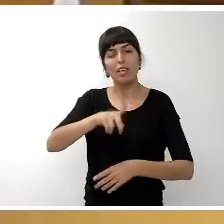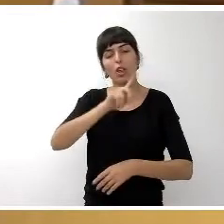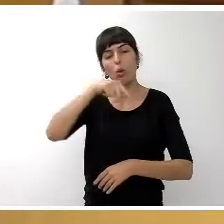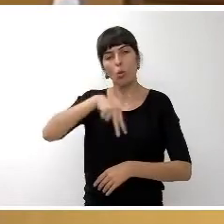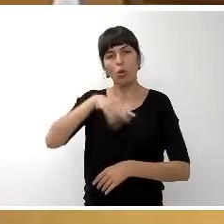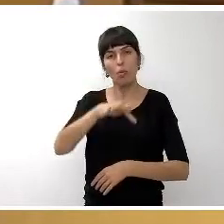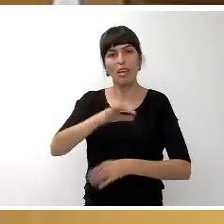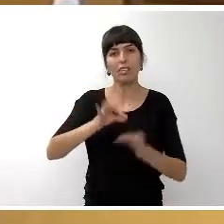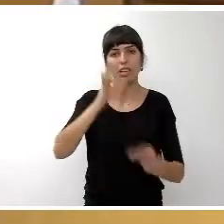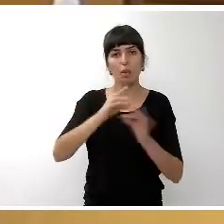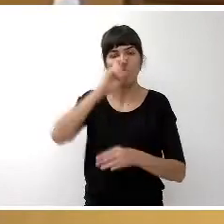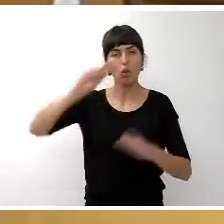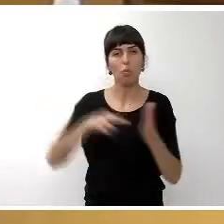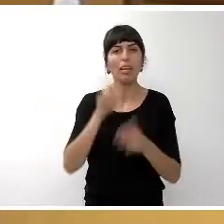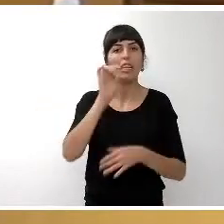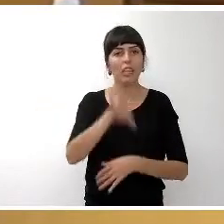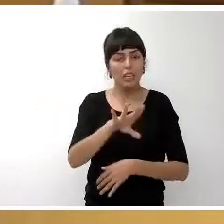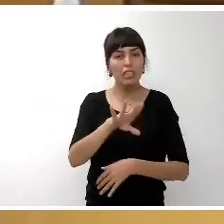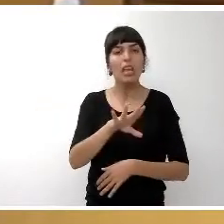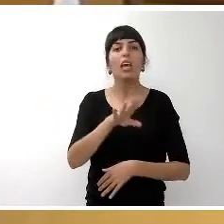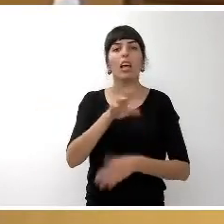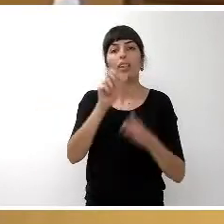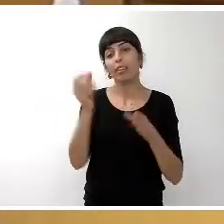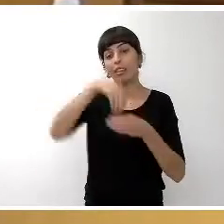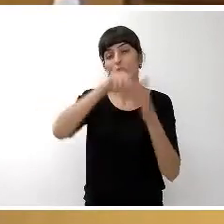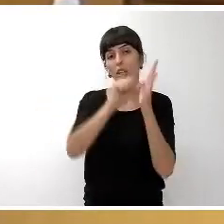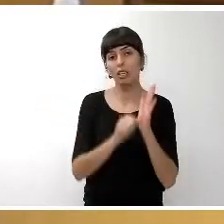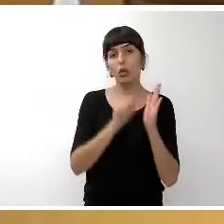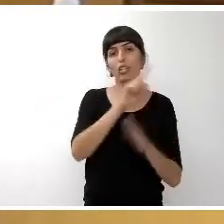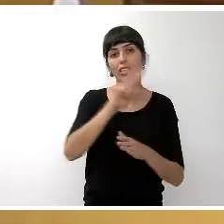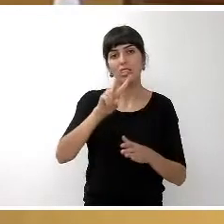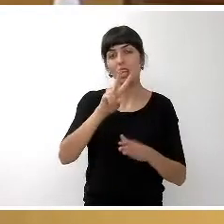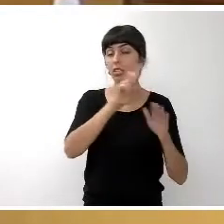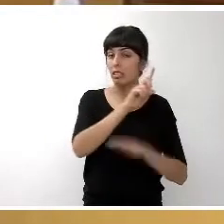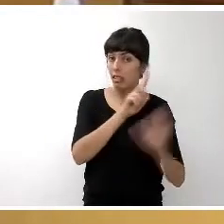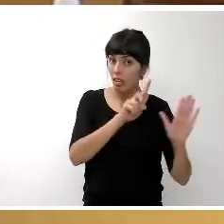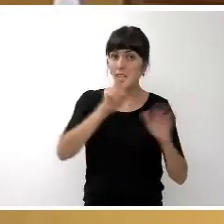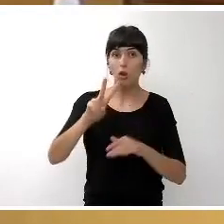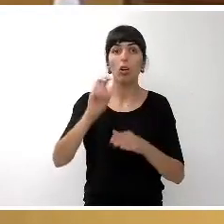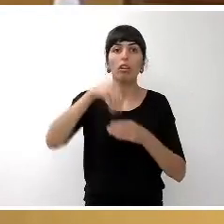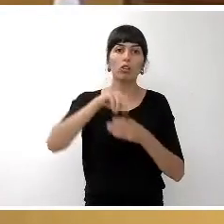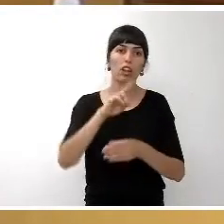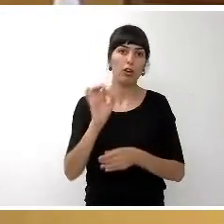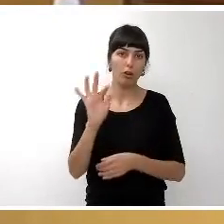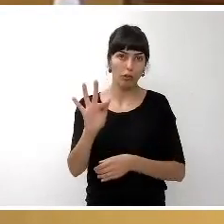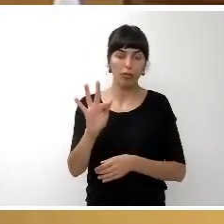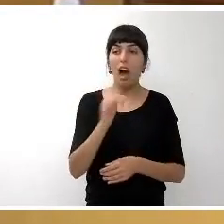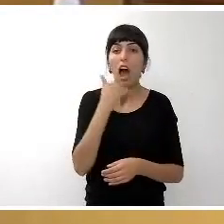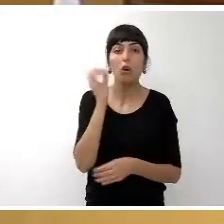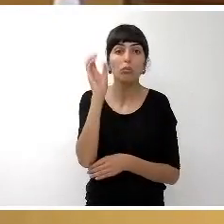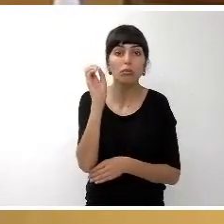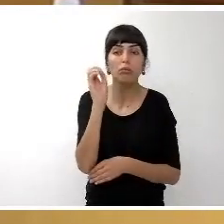en cumplimiento de lo previsto en el artículo 62 del ROF. ¿Alguna intervención? Queda enterado el pleno.